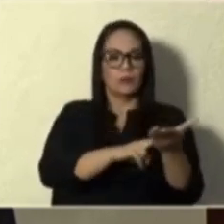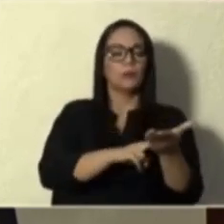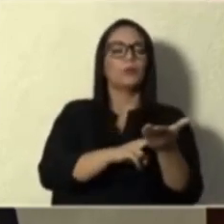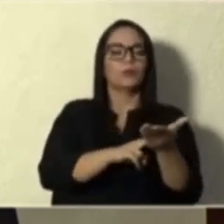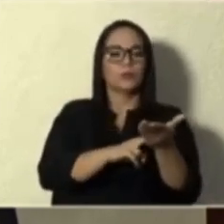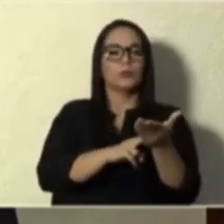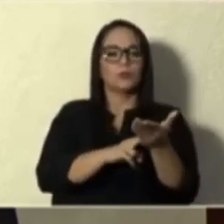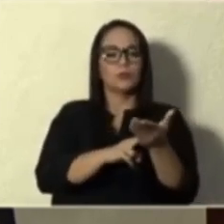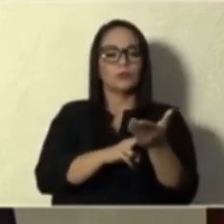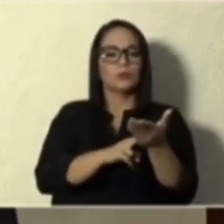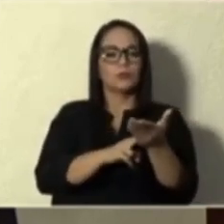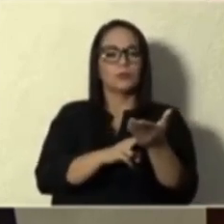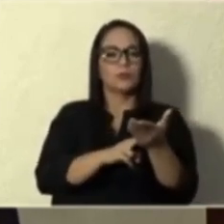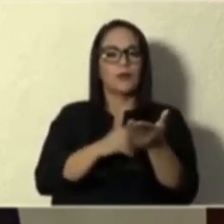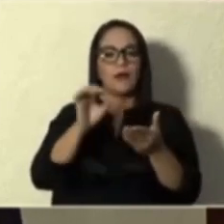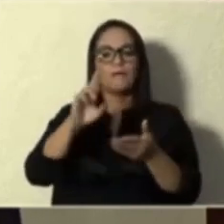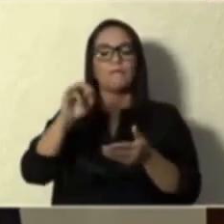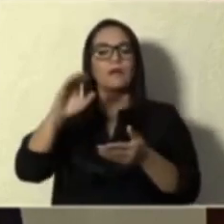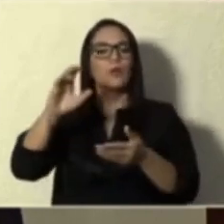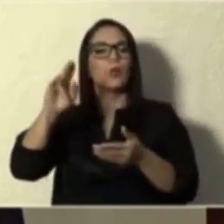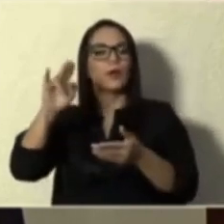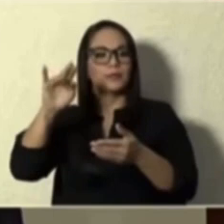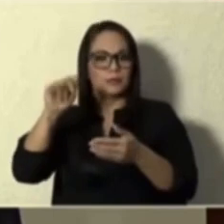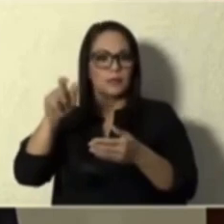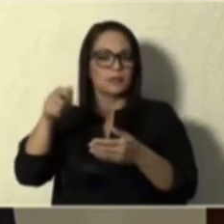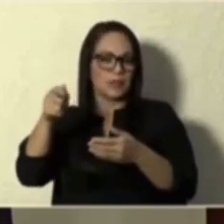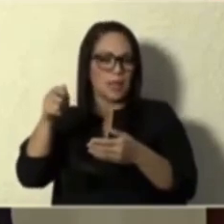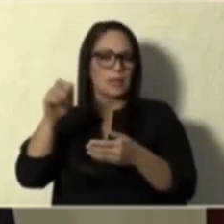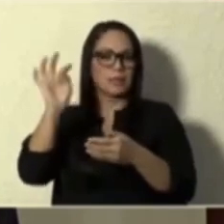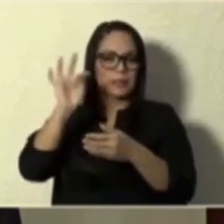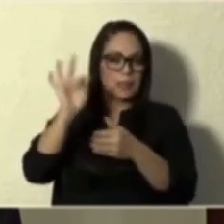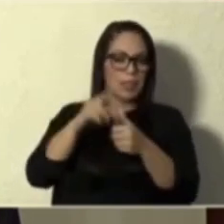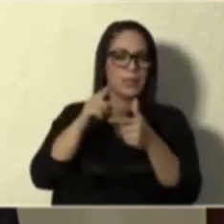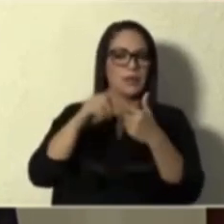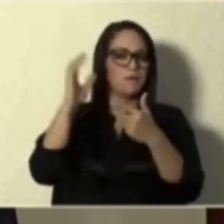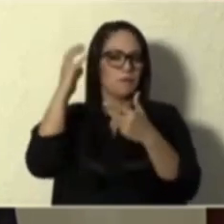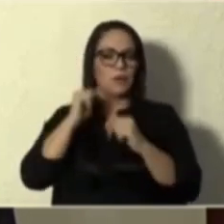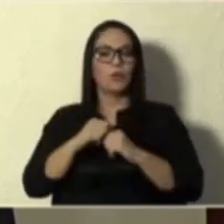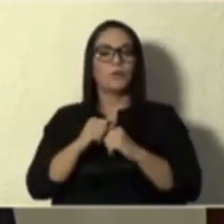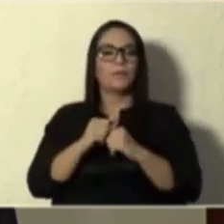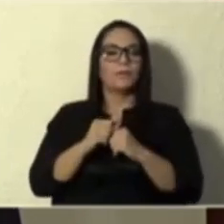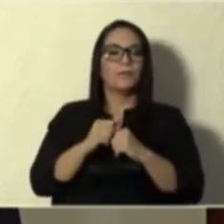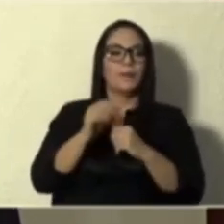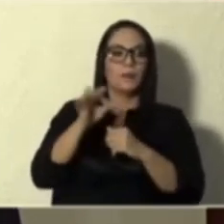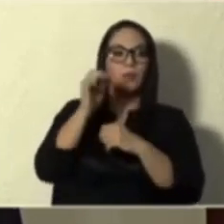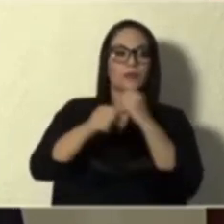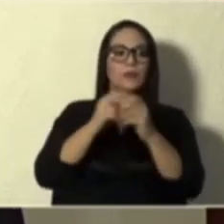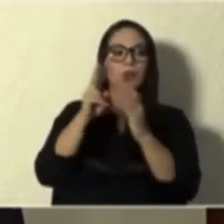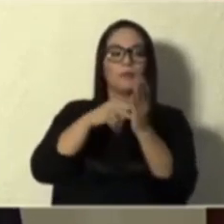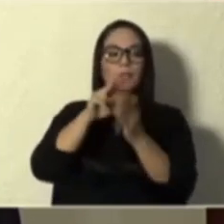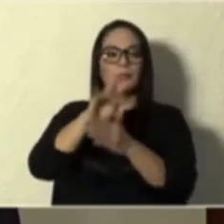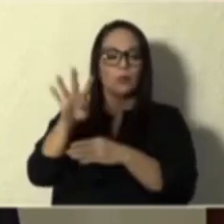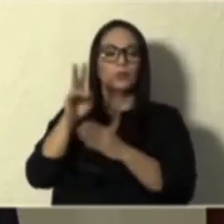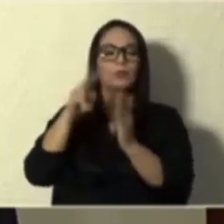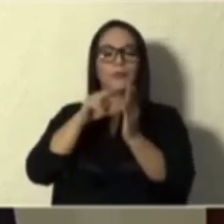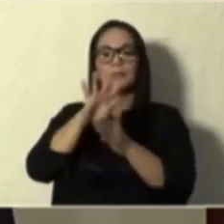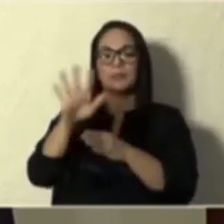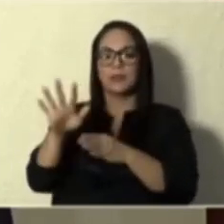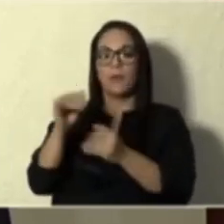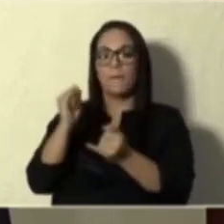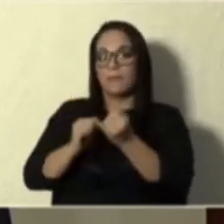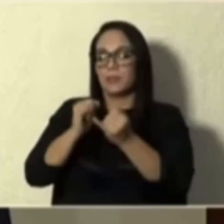frecuencias de radio y televisión, partiendo de que el otro año, el año 2024 y 2025, están venciendo